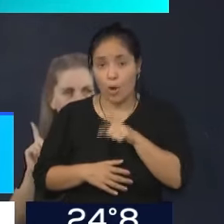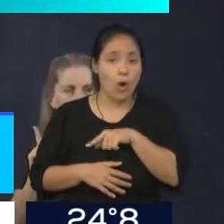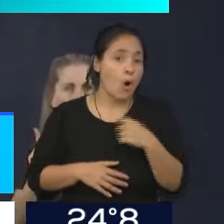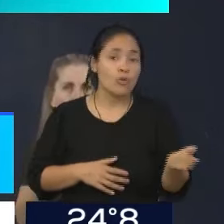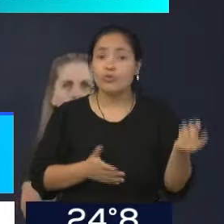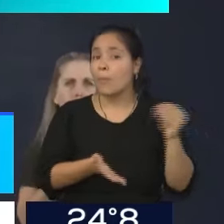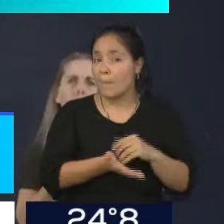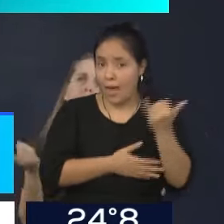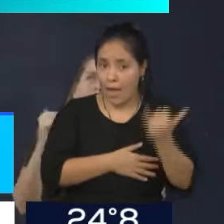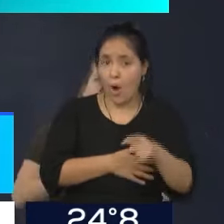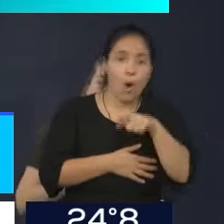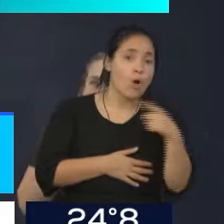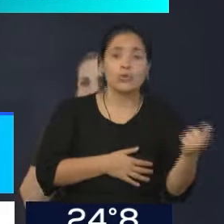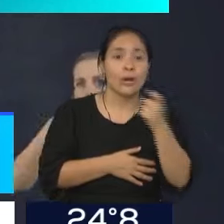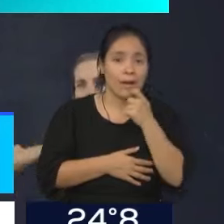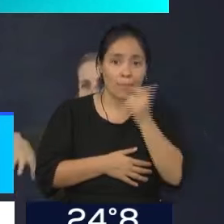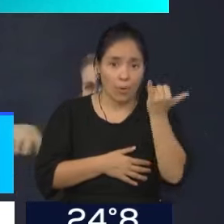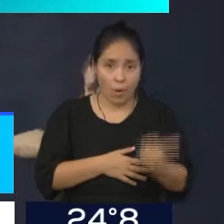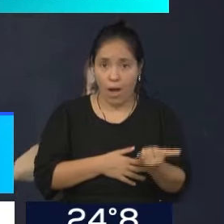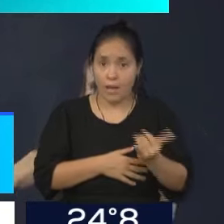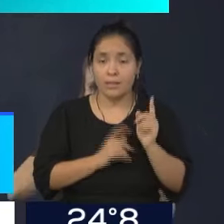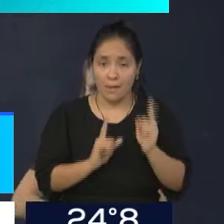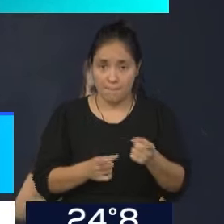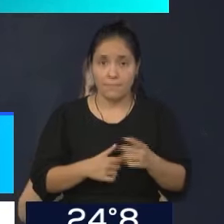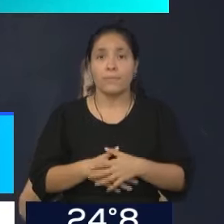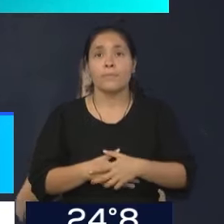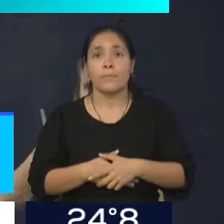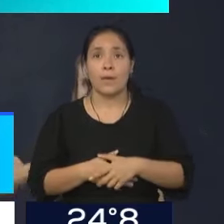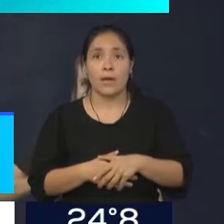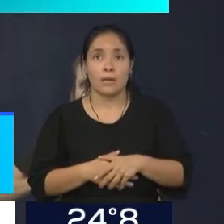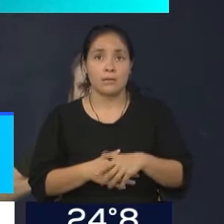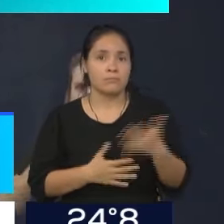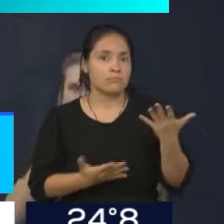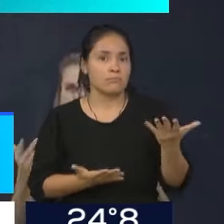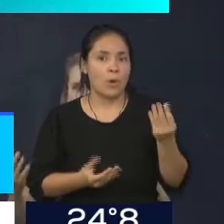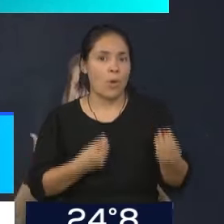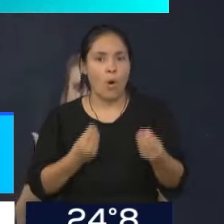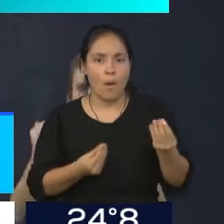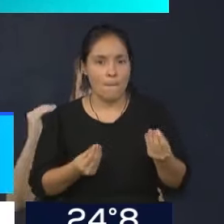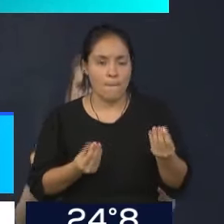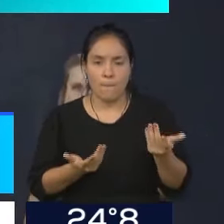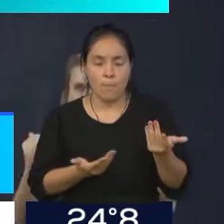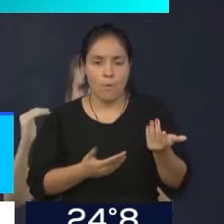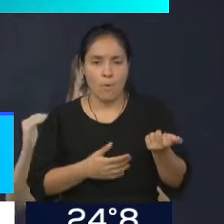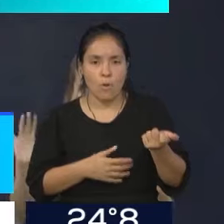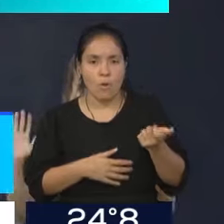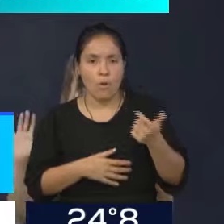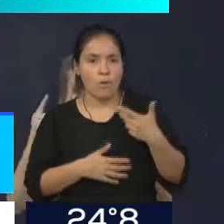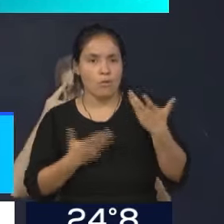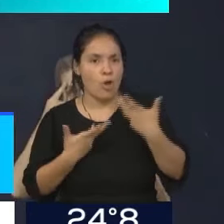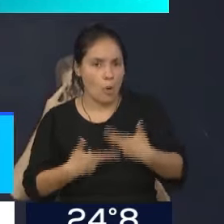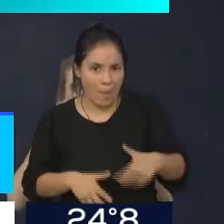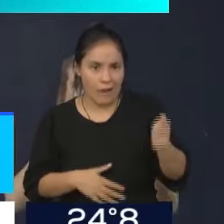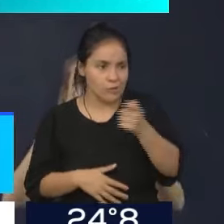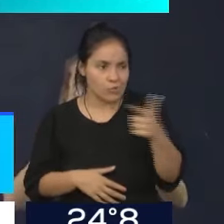pregunta otros entes descentralizados que no condicen, si se quiere, con la normalidad o